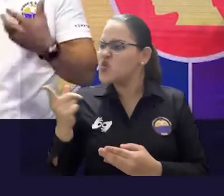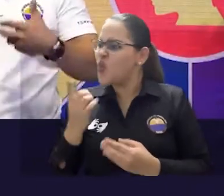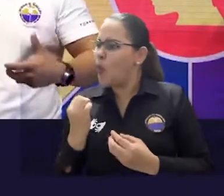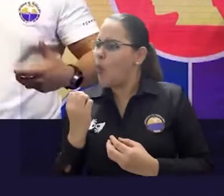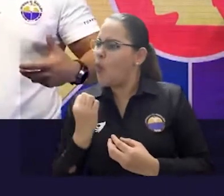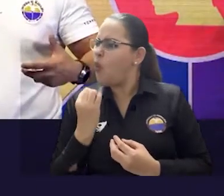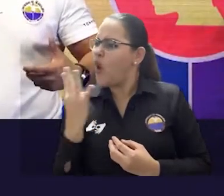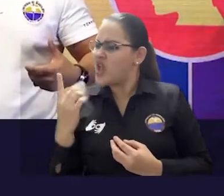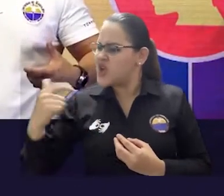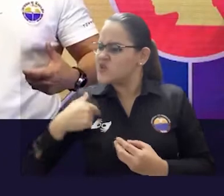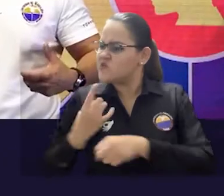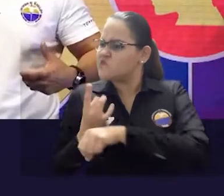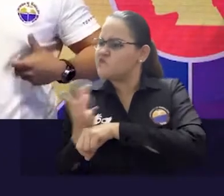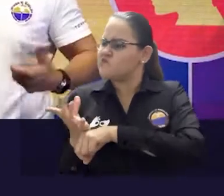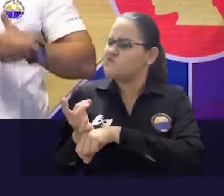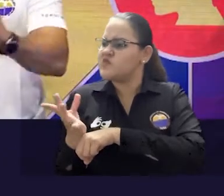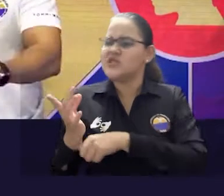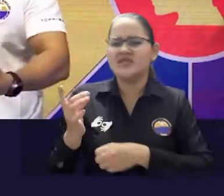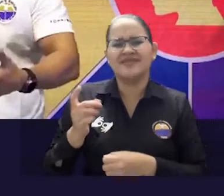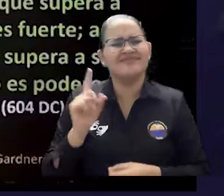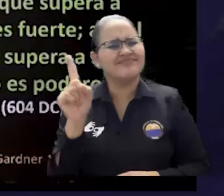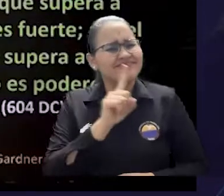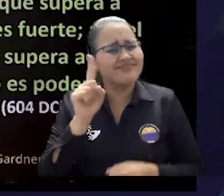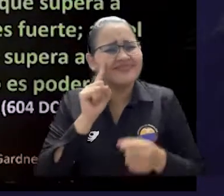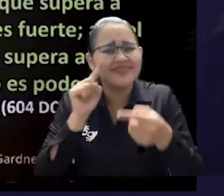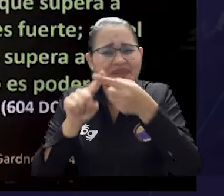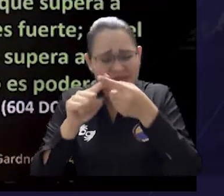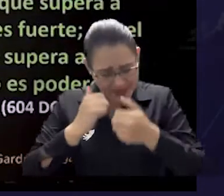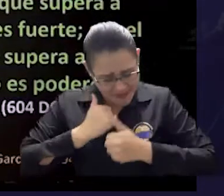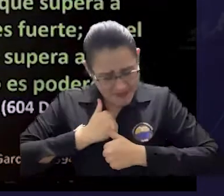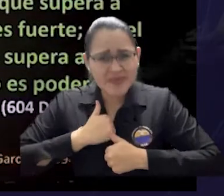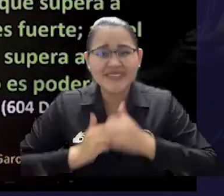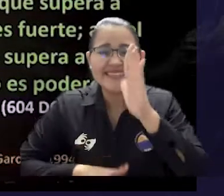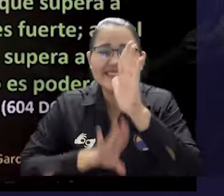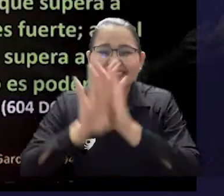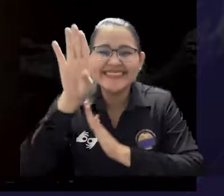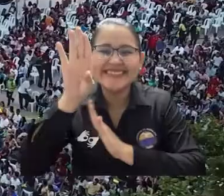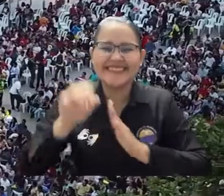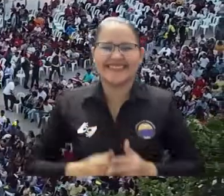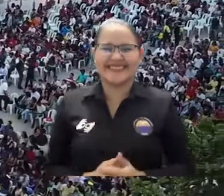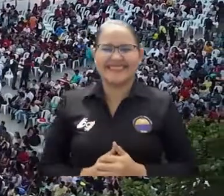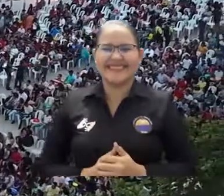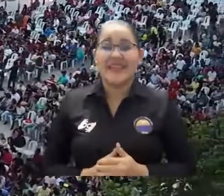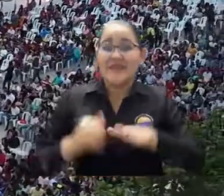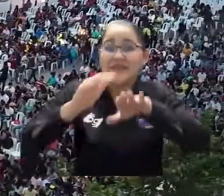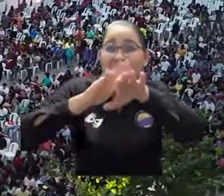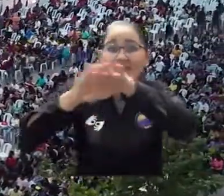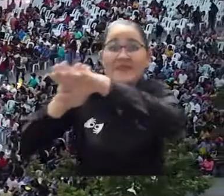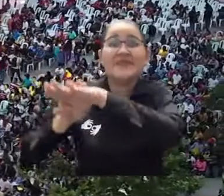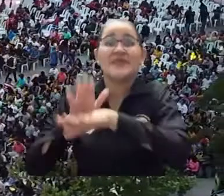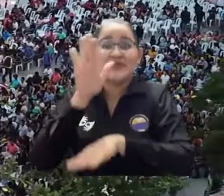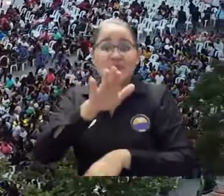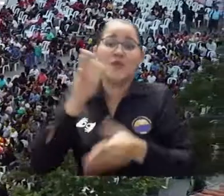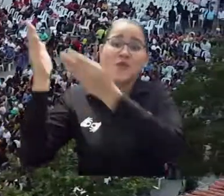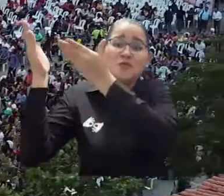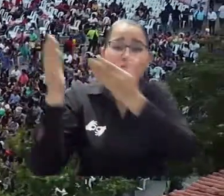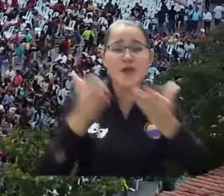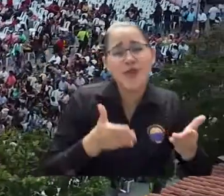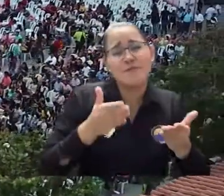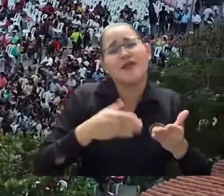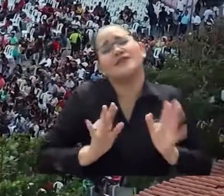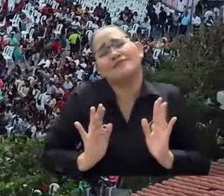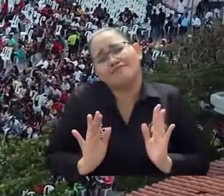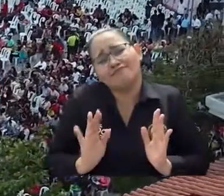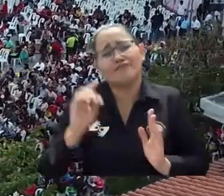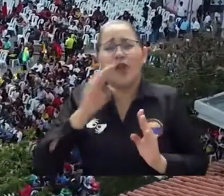el otro. No, la educación va de superarse uno mismo, ser capaz de hacer mejores cosas. La bienvenida de estudiantes de Unimagdalena